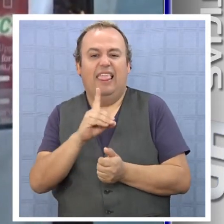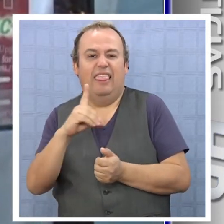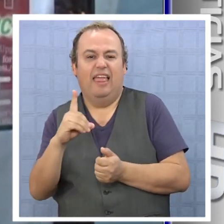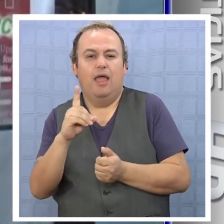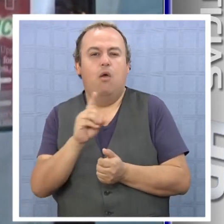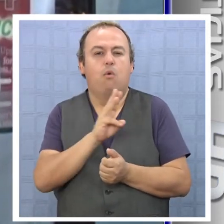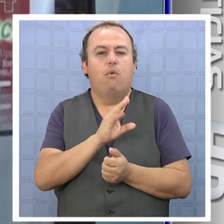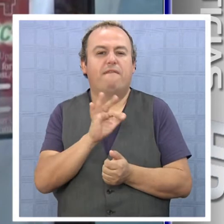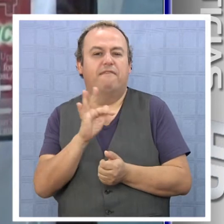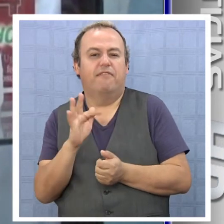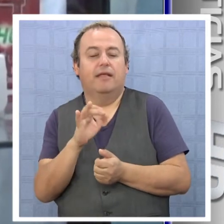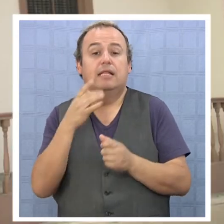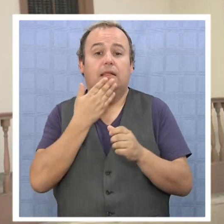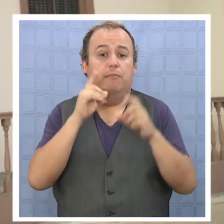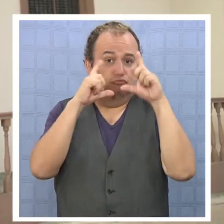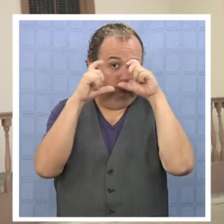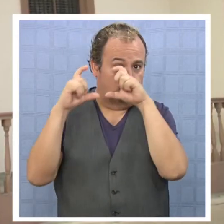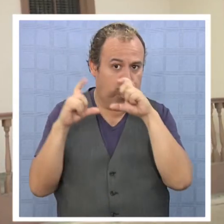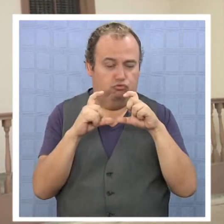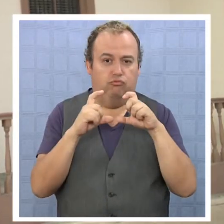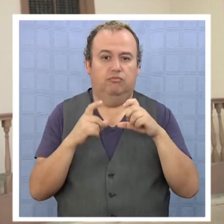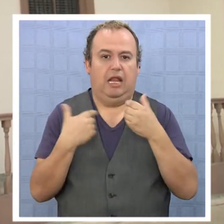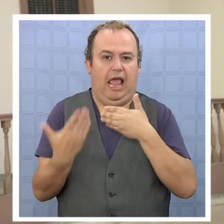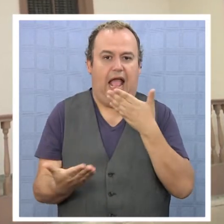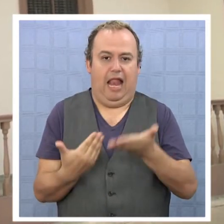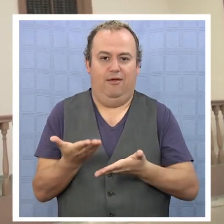y Wii y cámaras fotográficas.